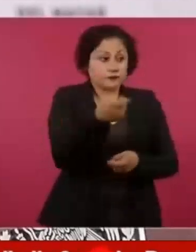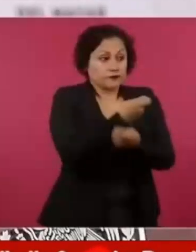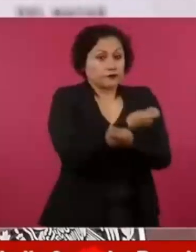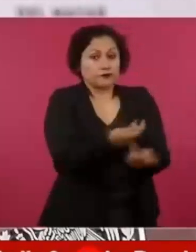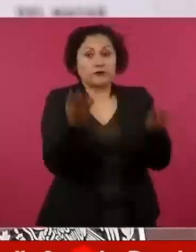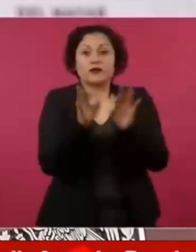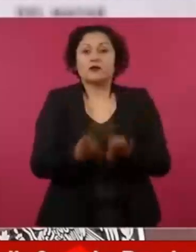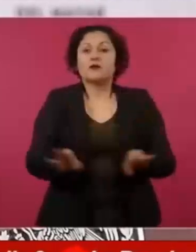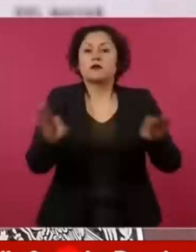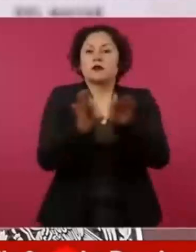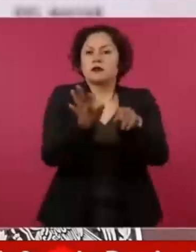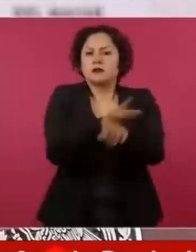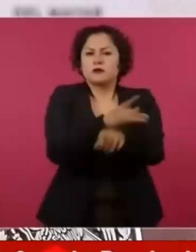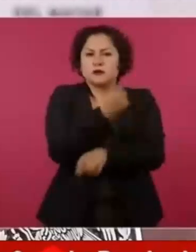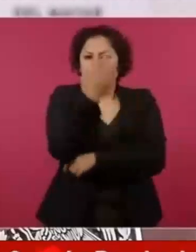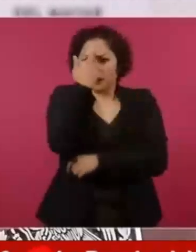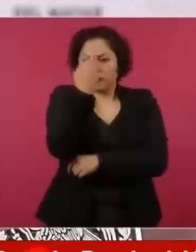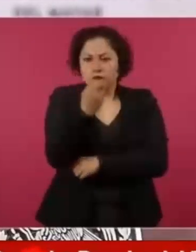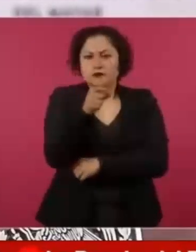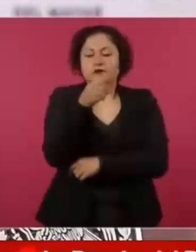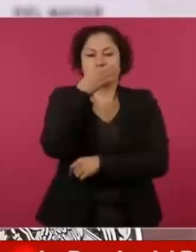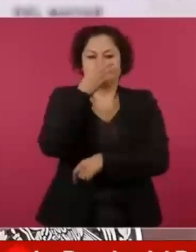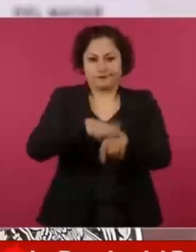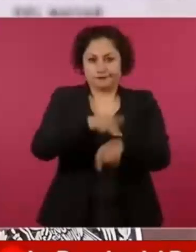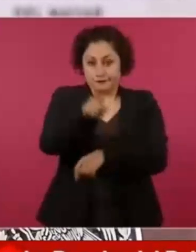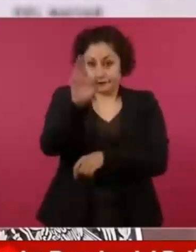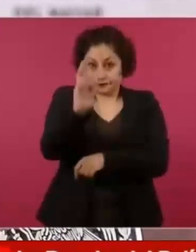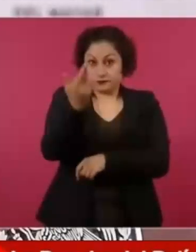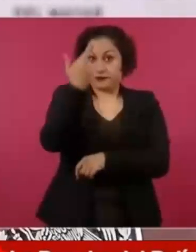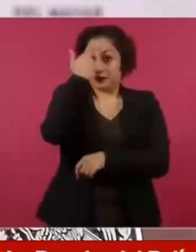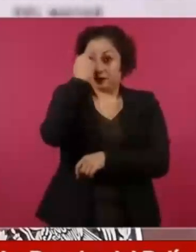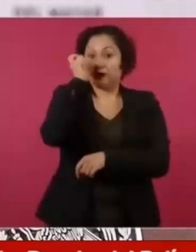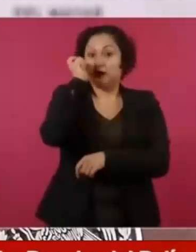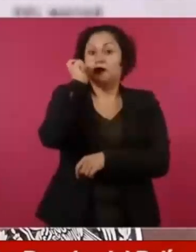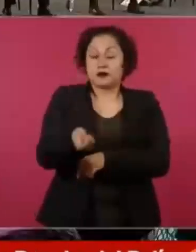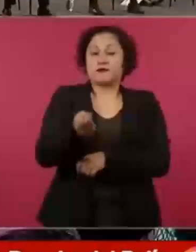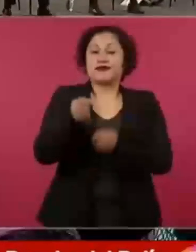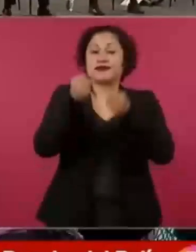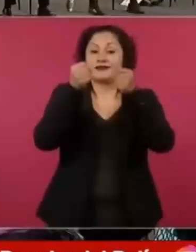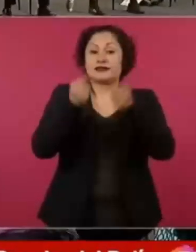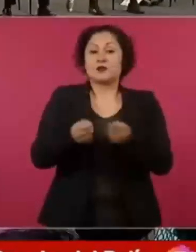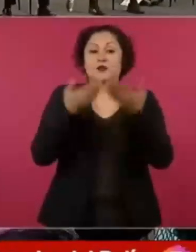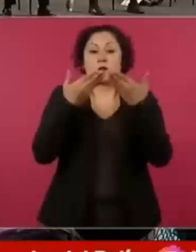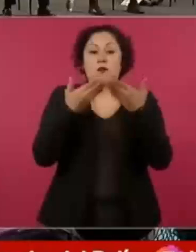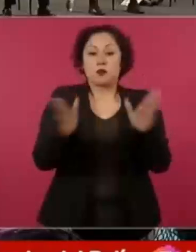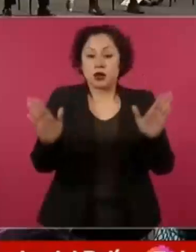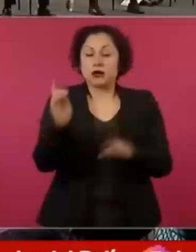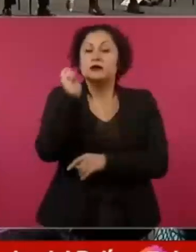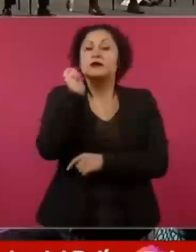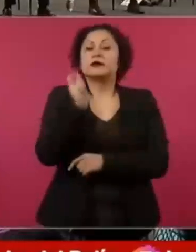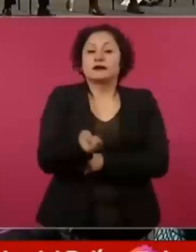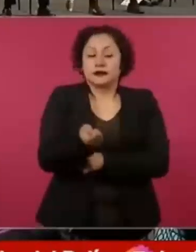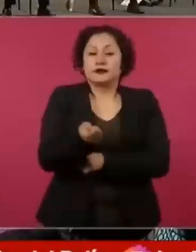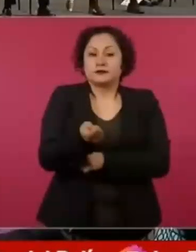empleada precisamente para cada elección, así como las credenciales para votar. Aunque no dio detalles sobre el